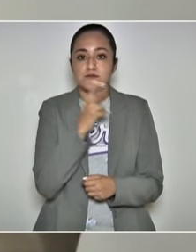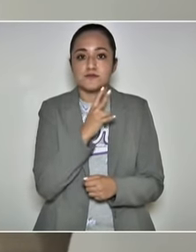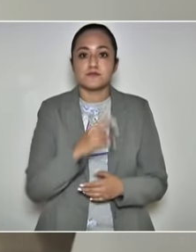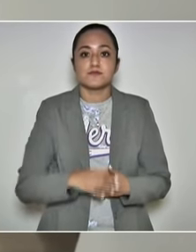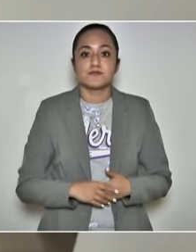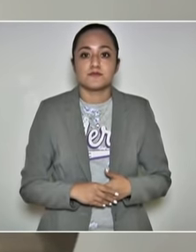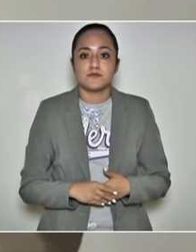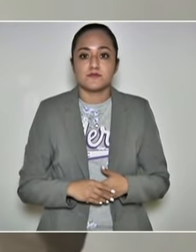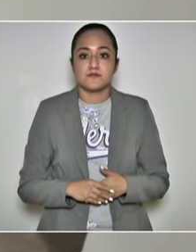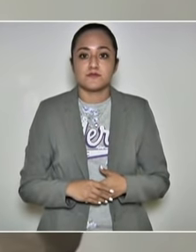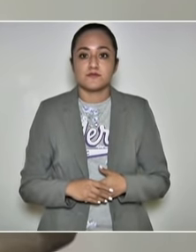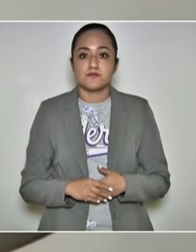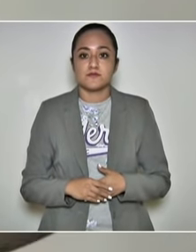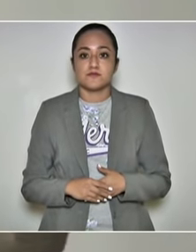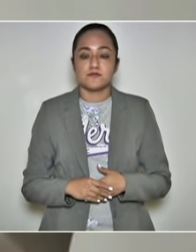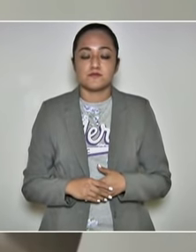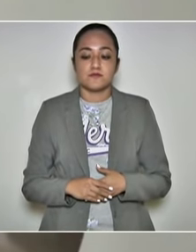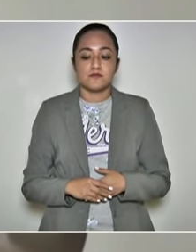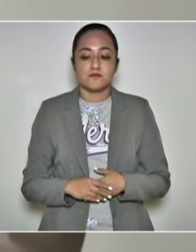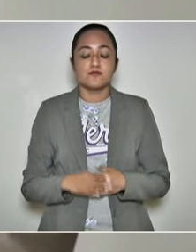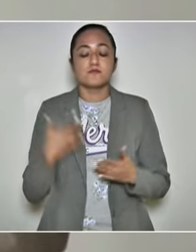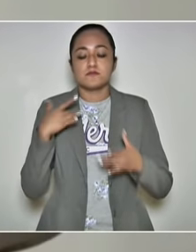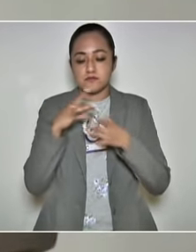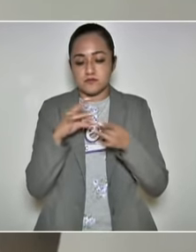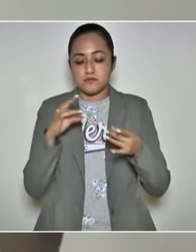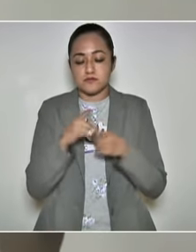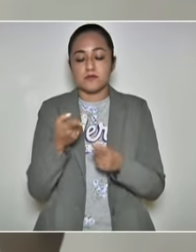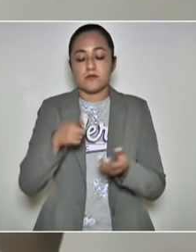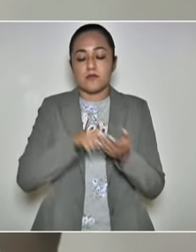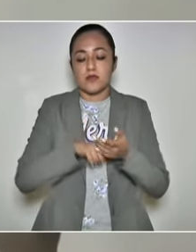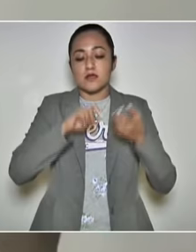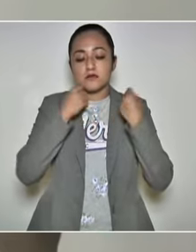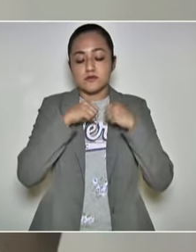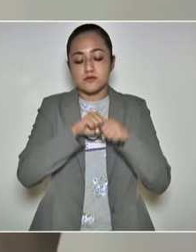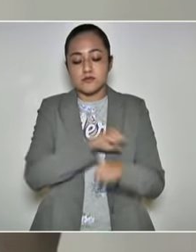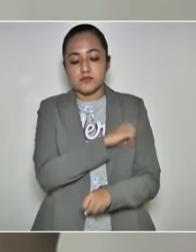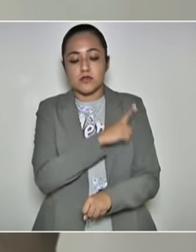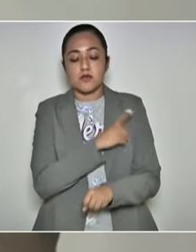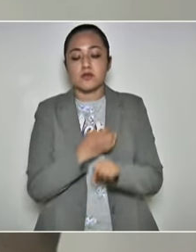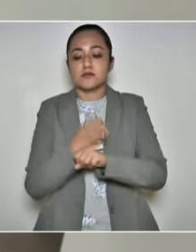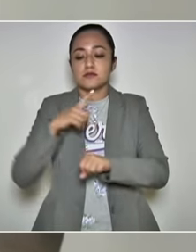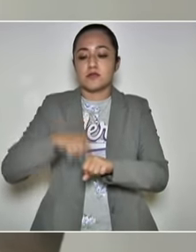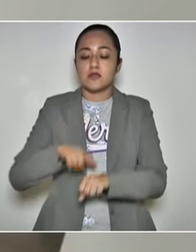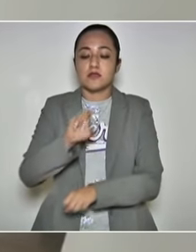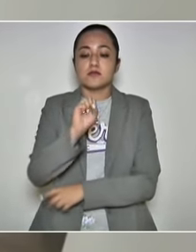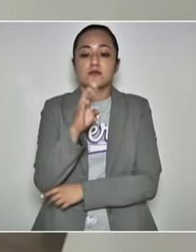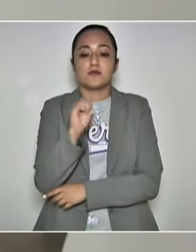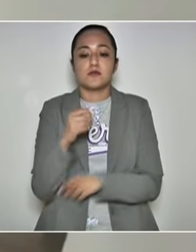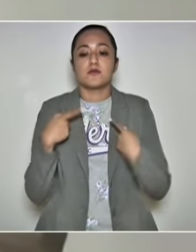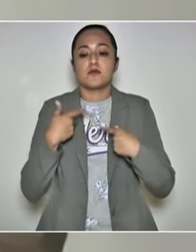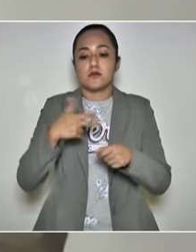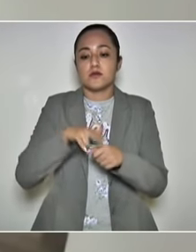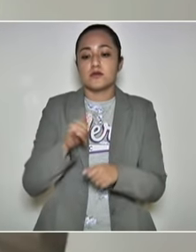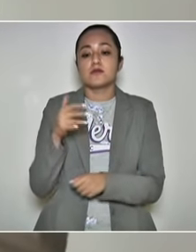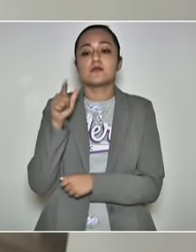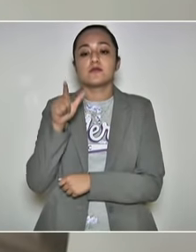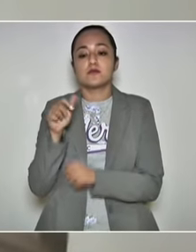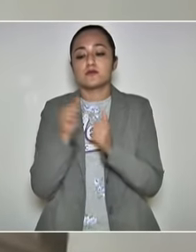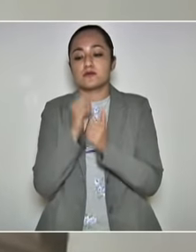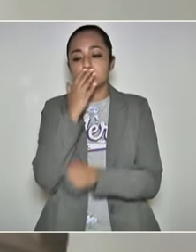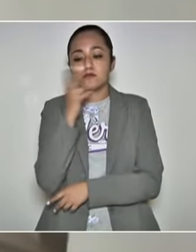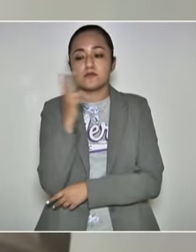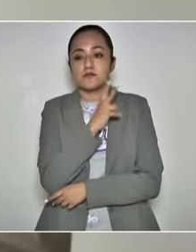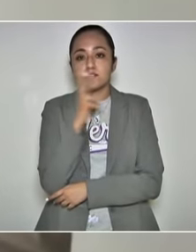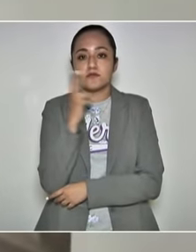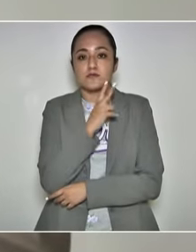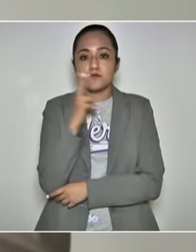mecánica asistida. De la siguiente manera, en la red hospitalaria de los servicios de salud, 69 pacientes, 17 con